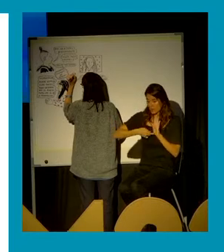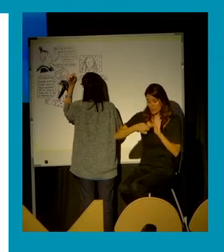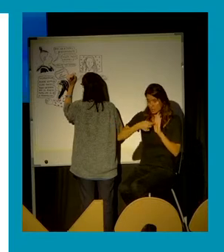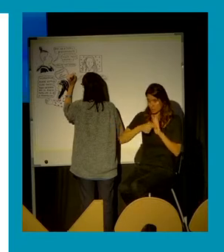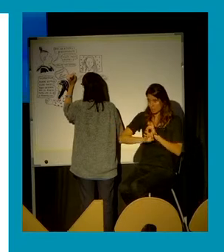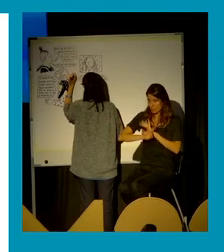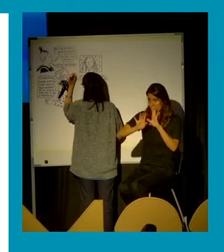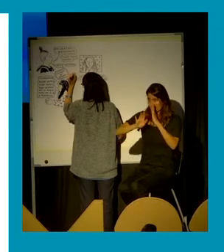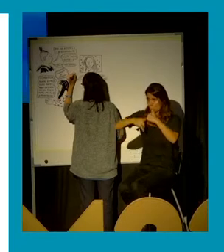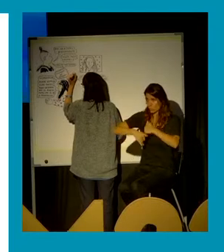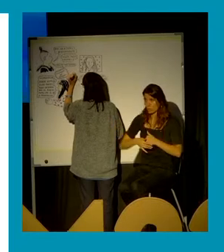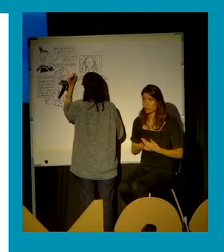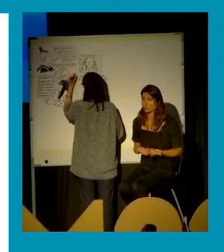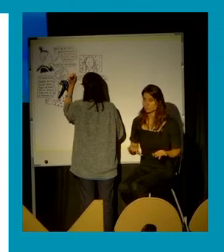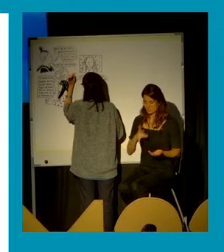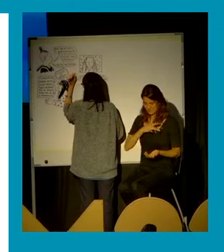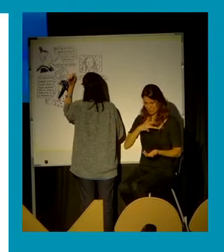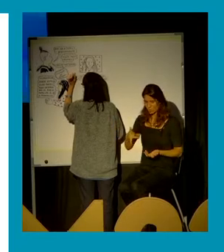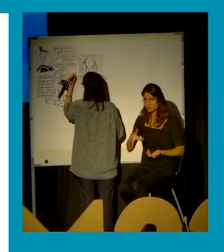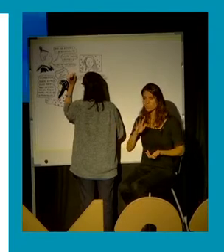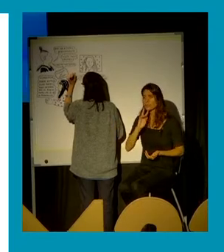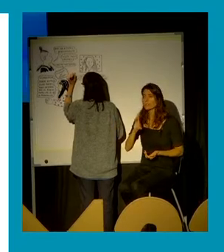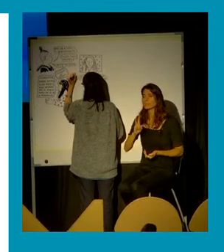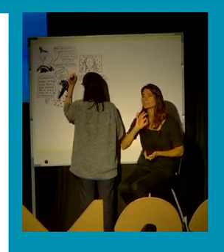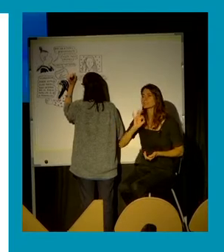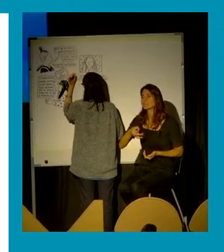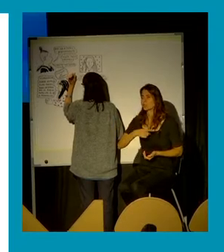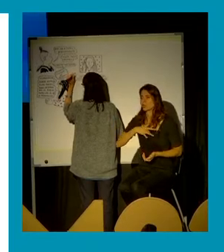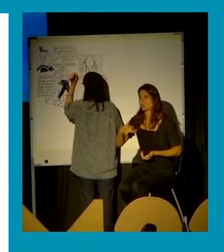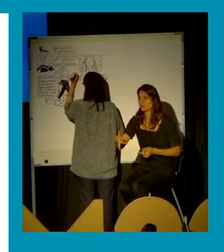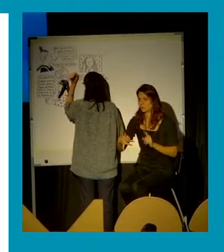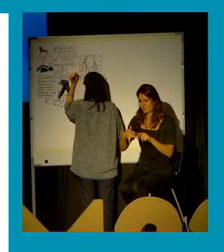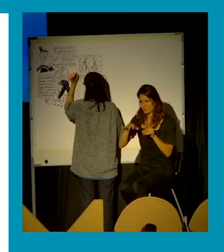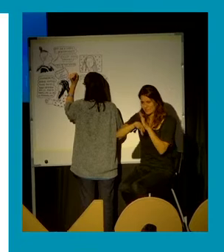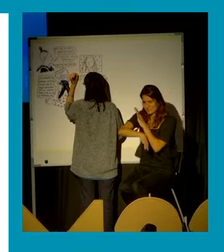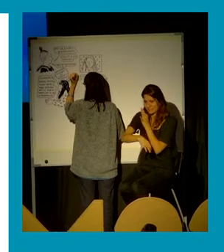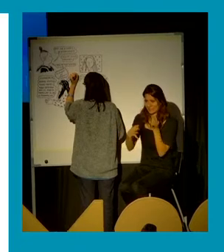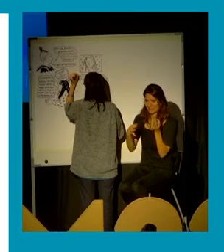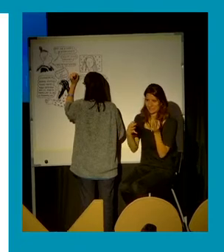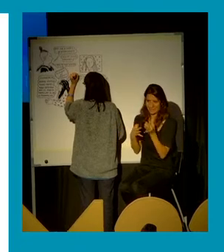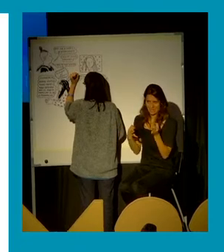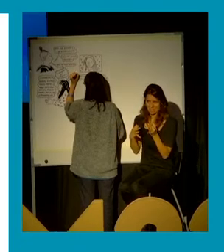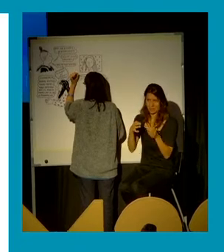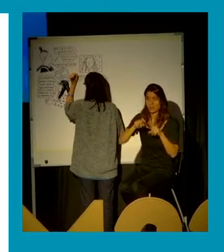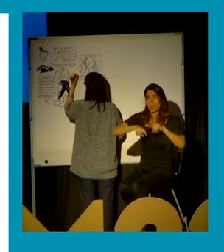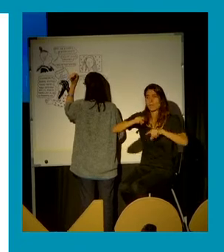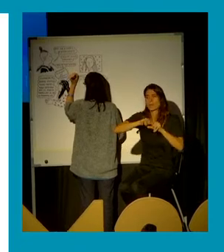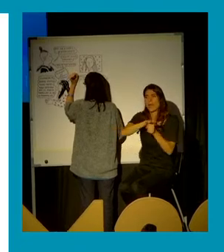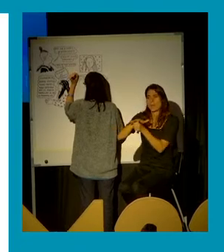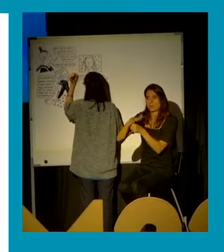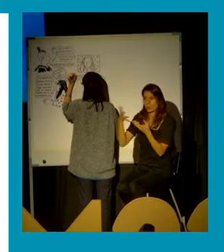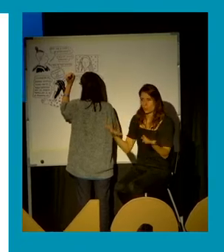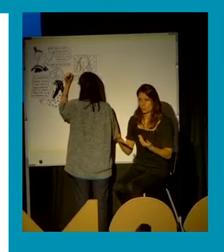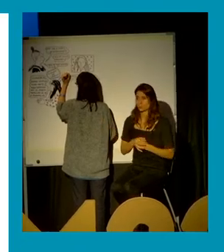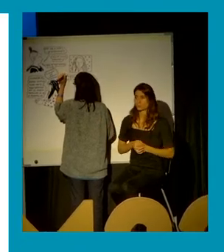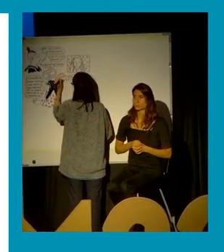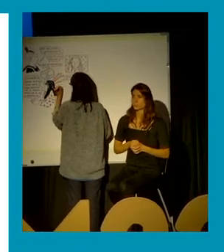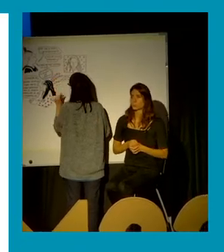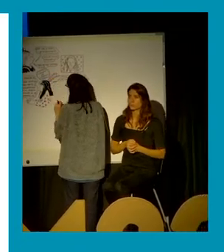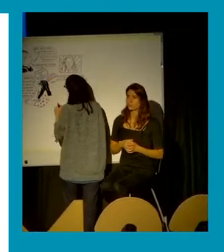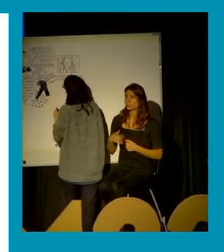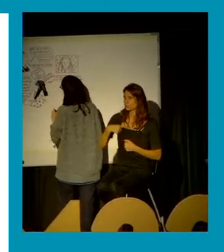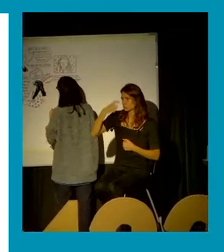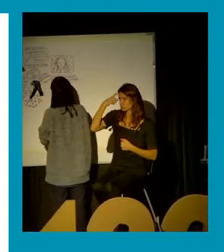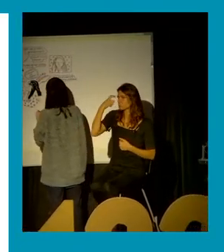significa aquello del consentimiento en algunos ámbitos. Por lo tanto, creo que también se aleja de algunas